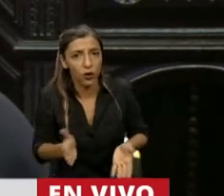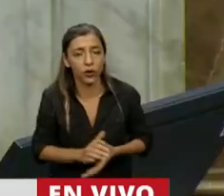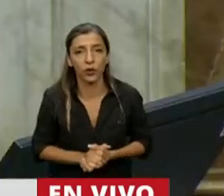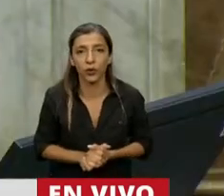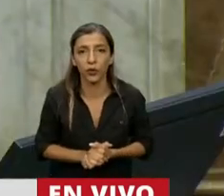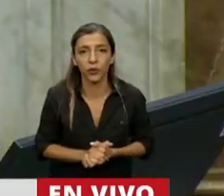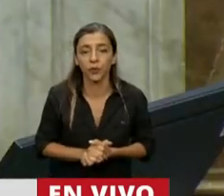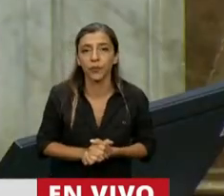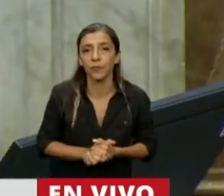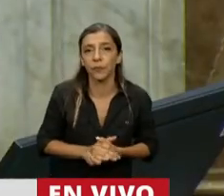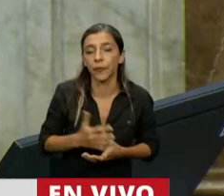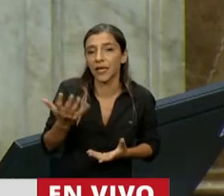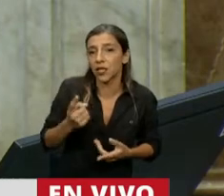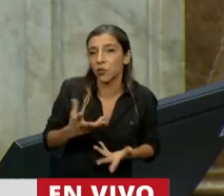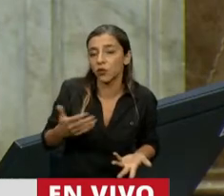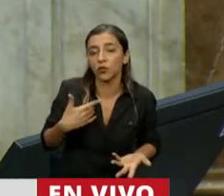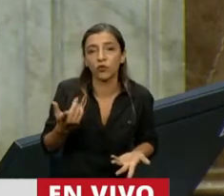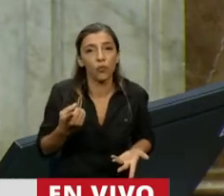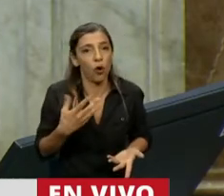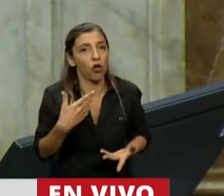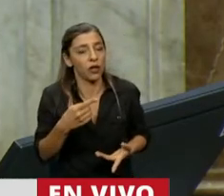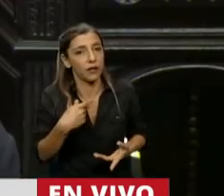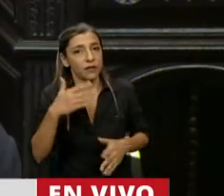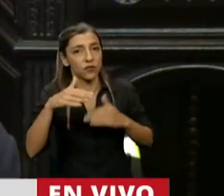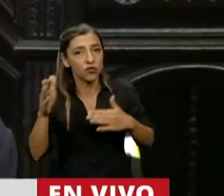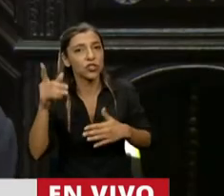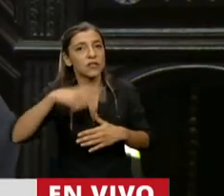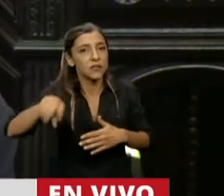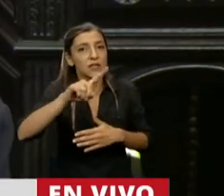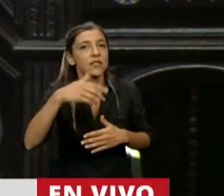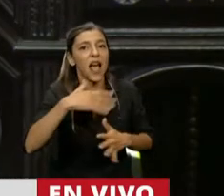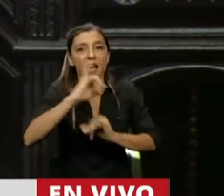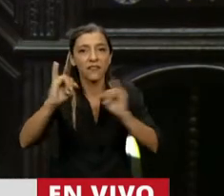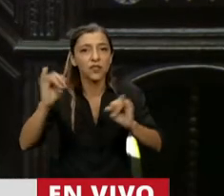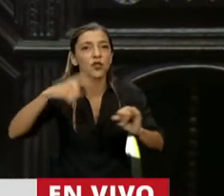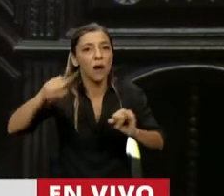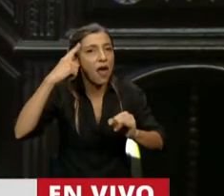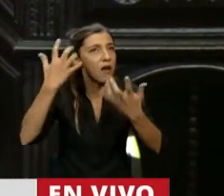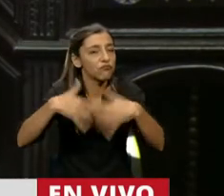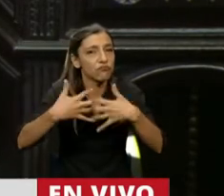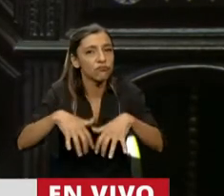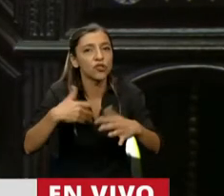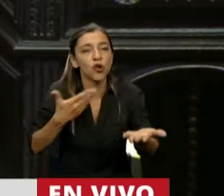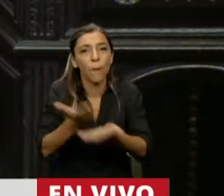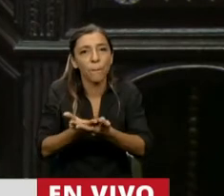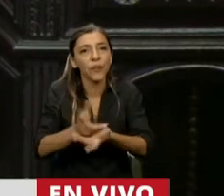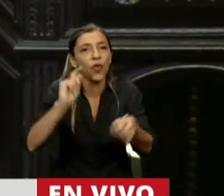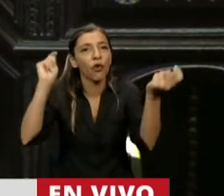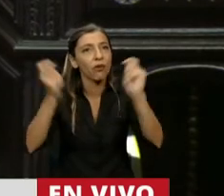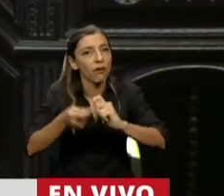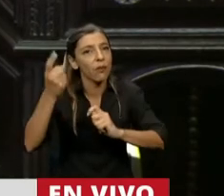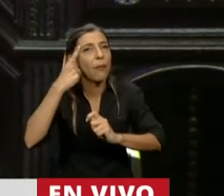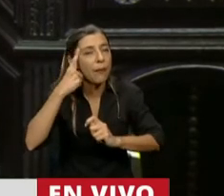Le pido por favor, estoy poniendo empeño, estoy llamando a la reflexión, voy a pedir un cambio en la actitud, en la